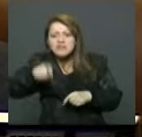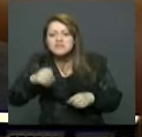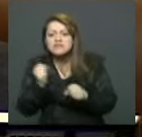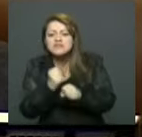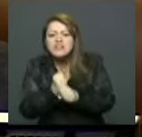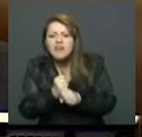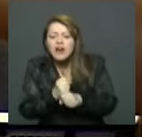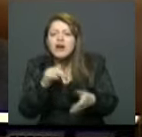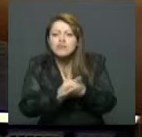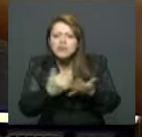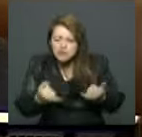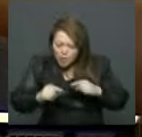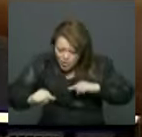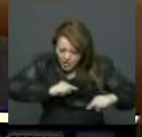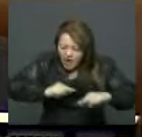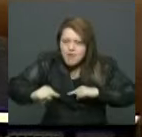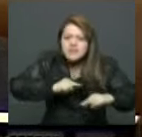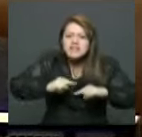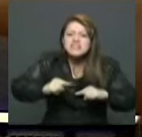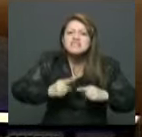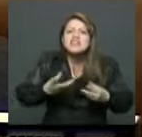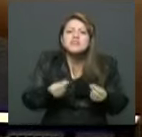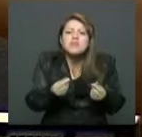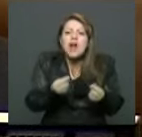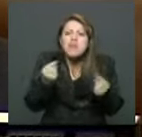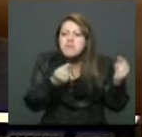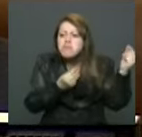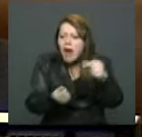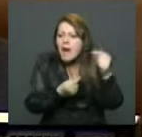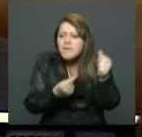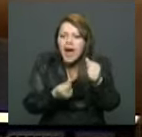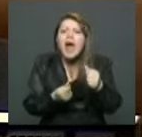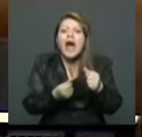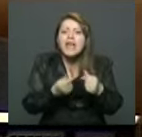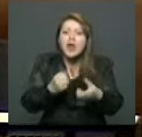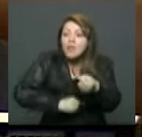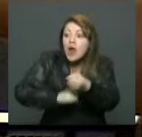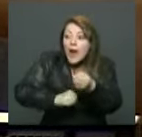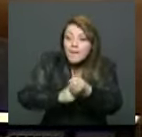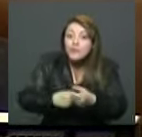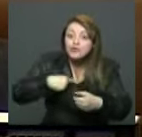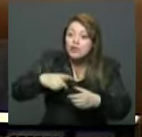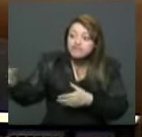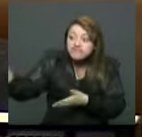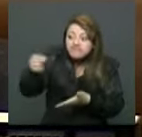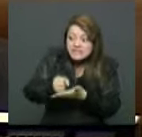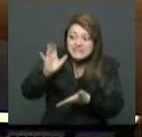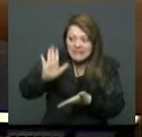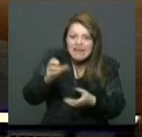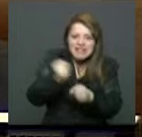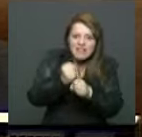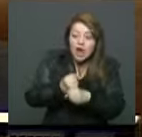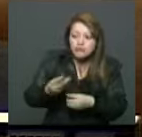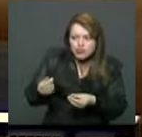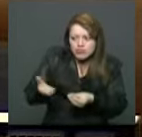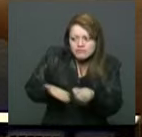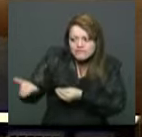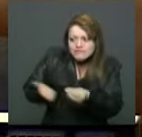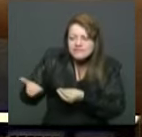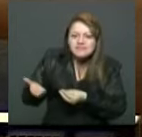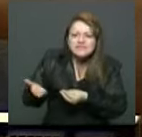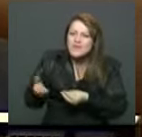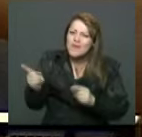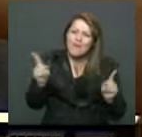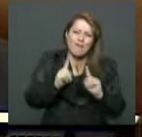esta carrera administrativa y no el pago de cuotas políticas a unos congresistas o a unos diputados o a unos candidatos que estuvieran en algunas